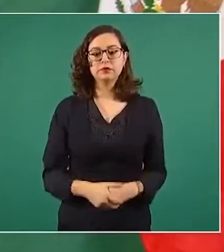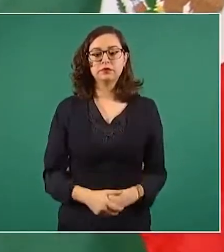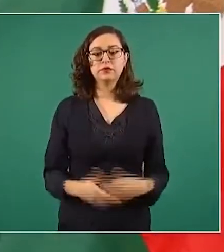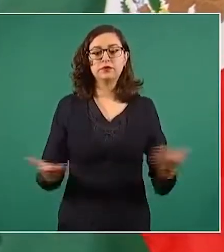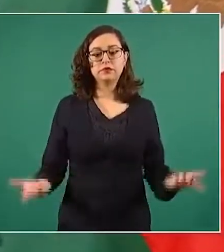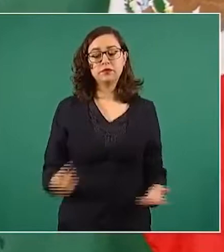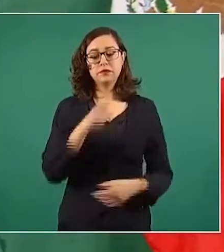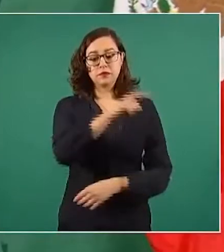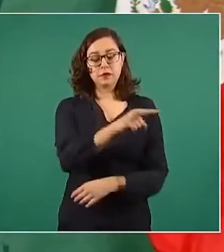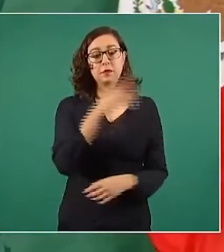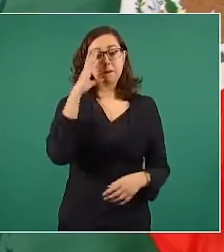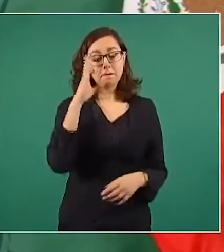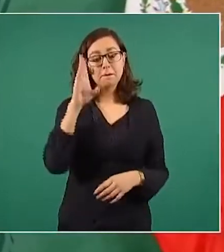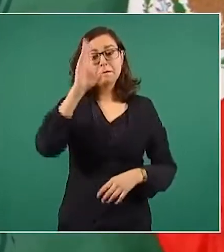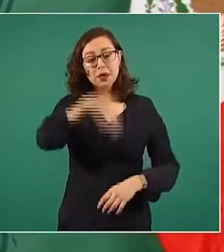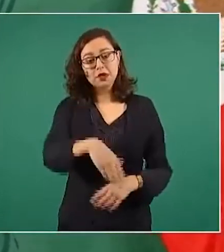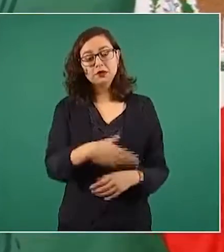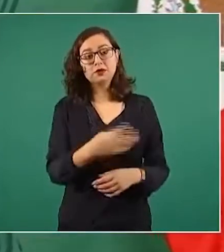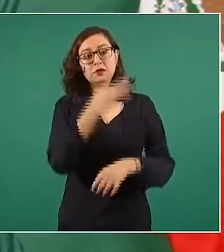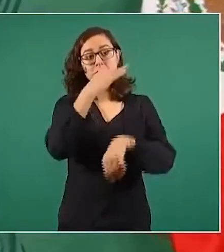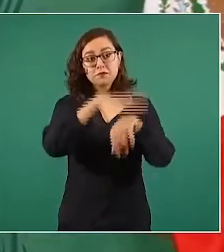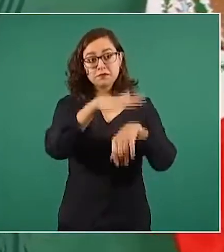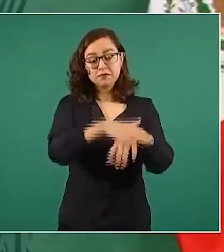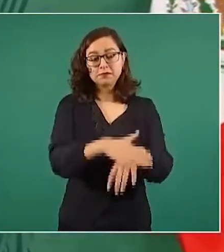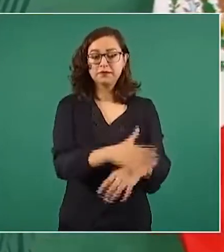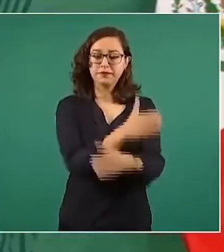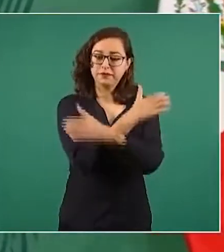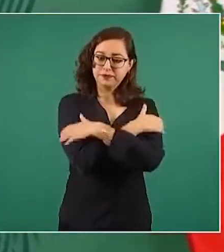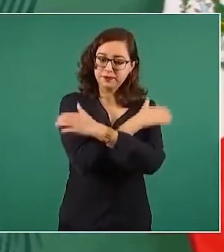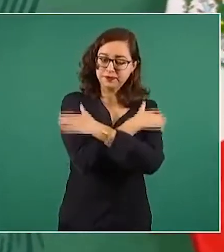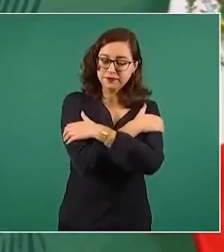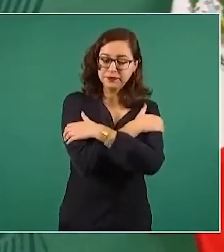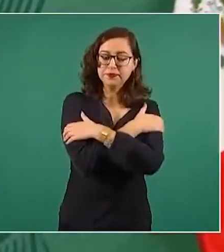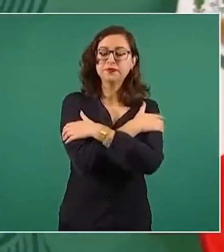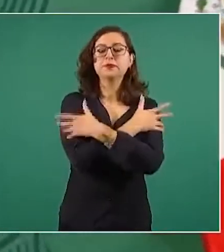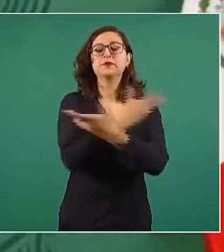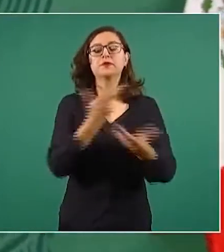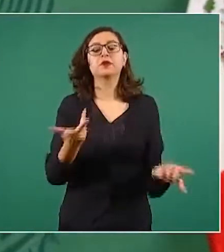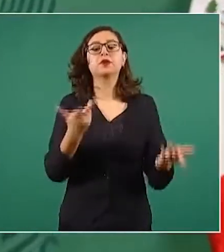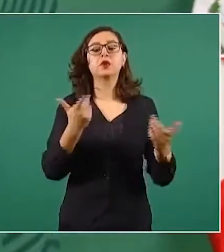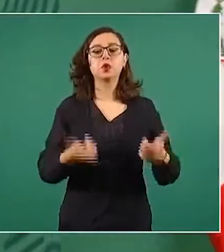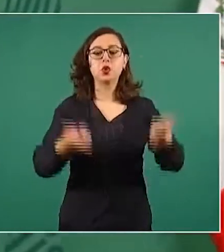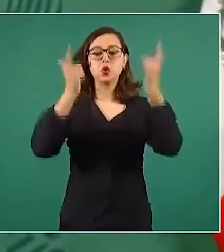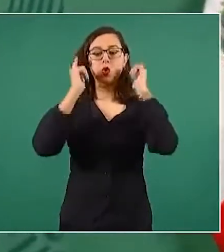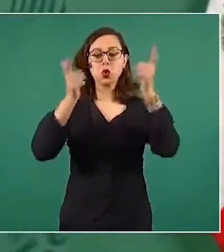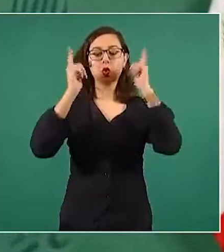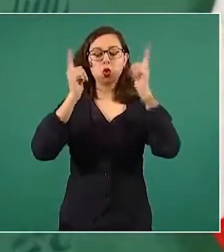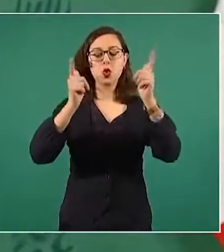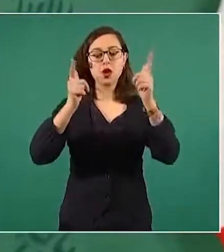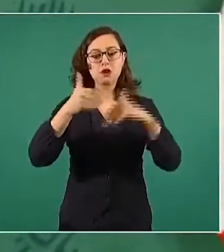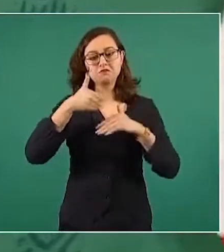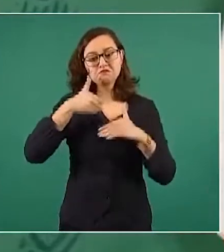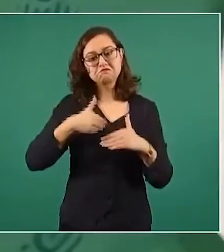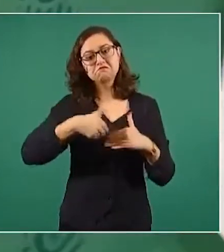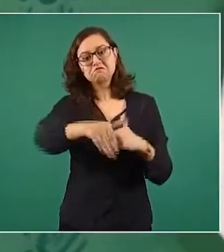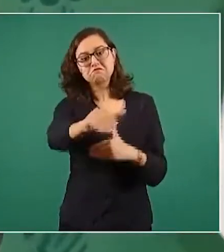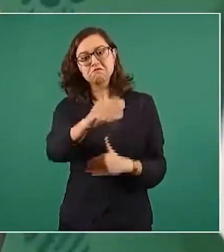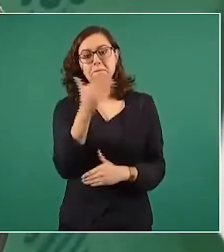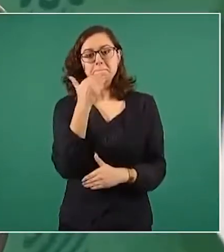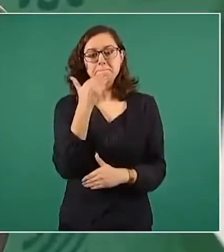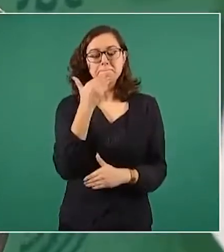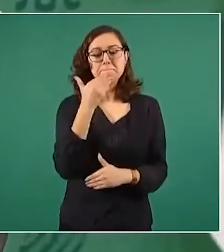solidario, le deseamos que le vaya muy bien,